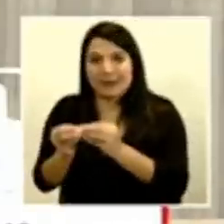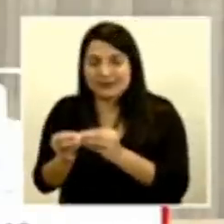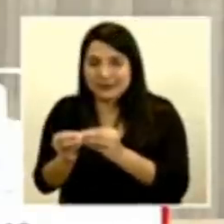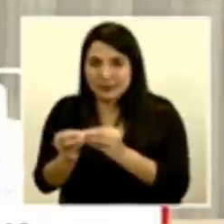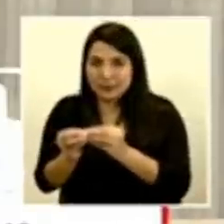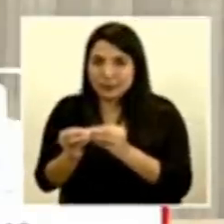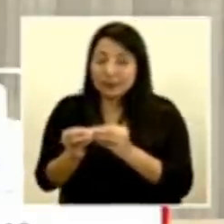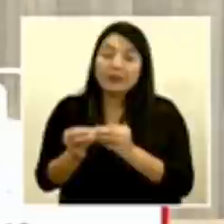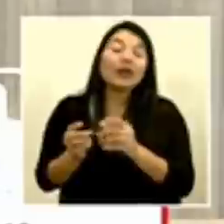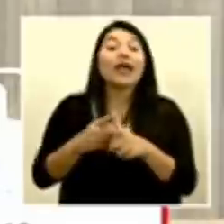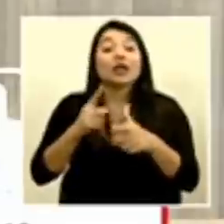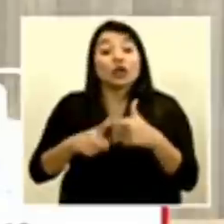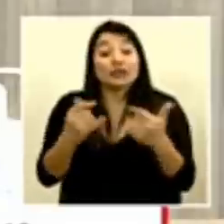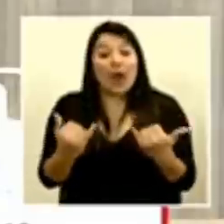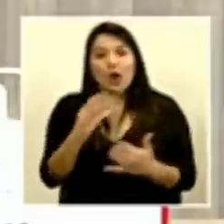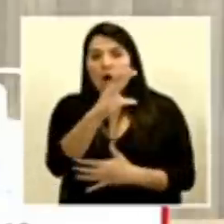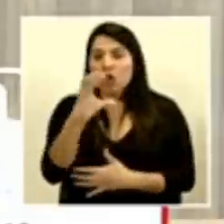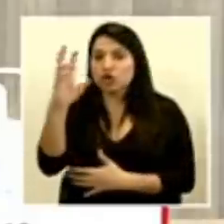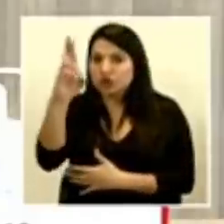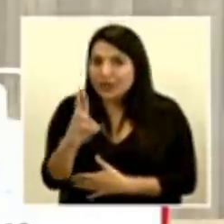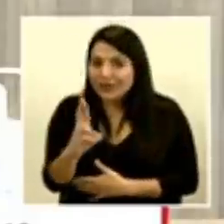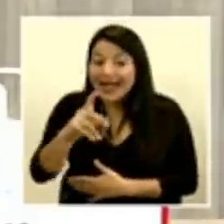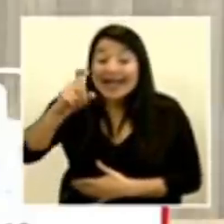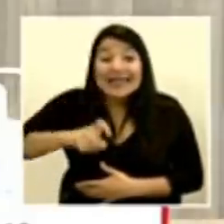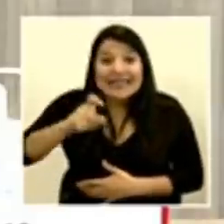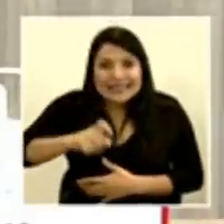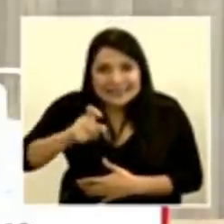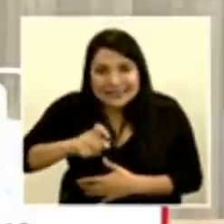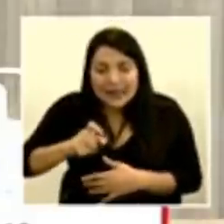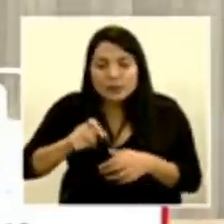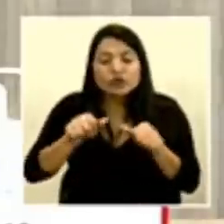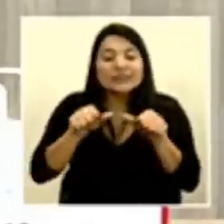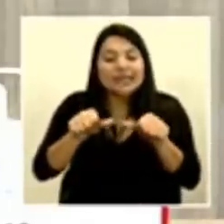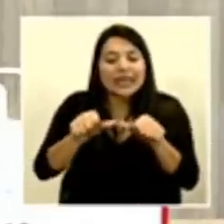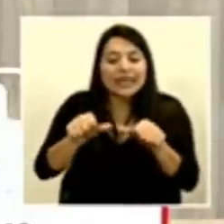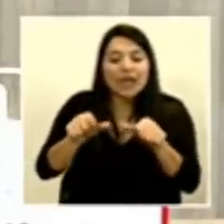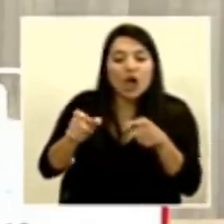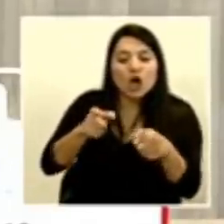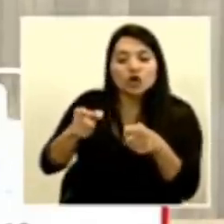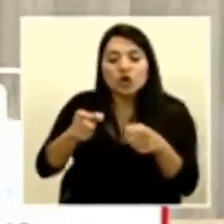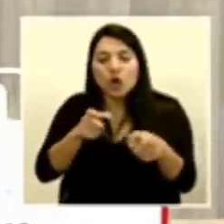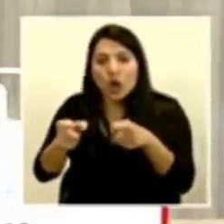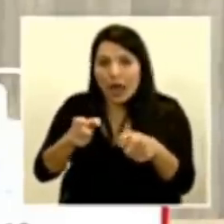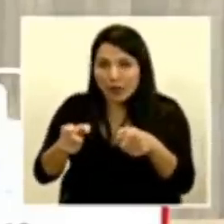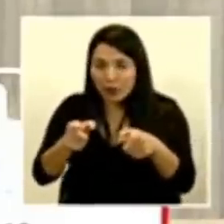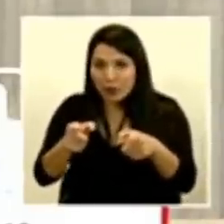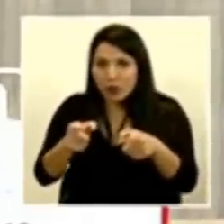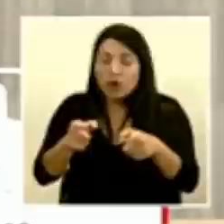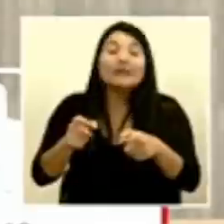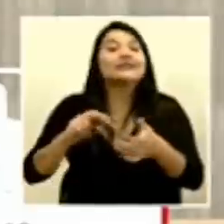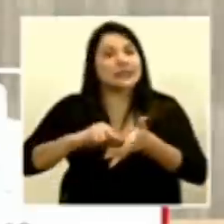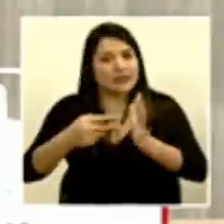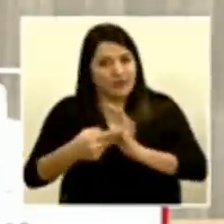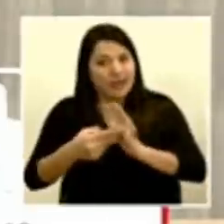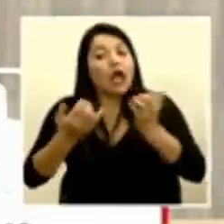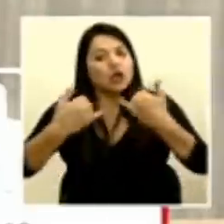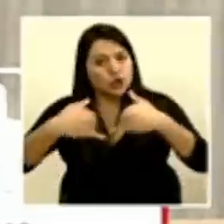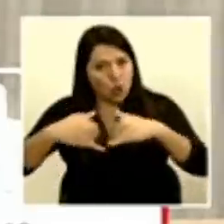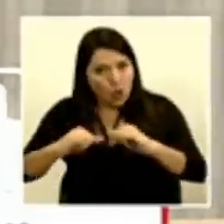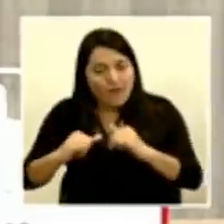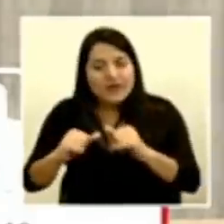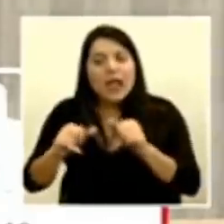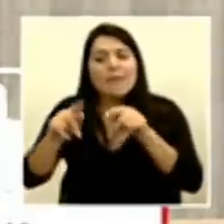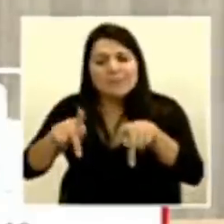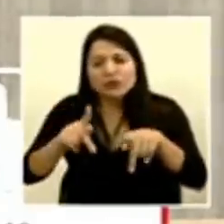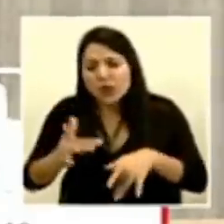en este caso en Costa Rica ocupamos mantener esa transmisión pero que sea controlada o que nosotros podamos tomar dominio sobre el